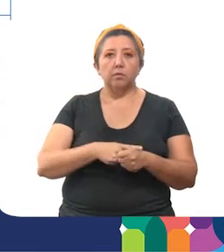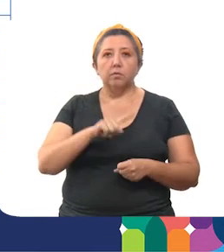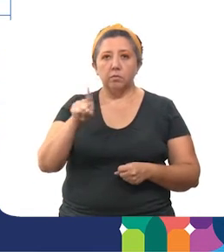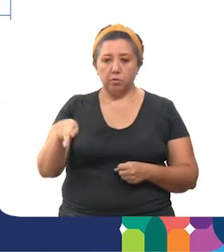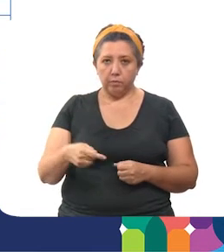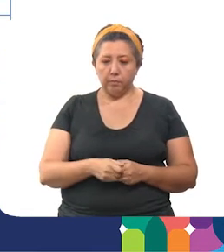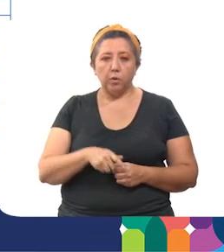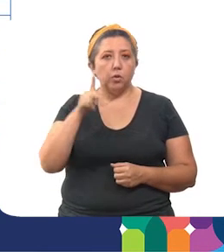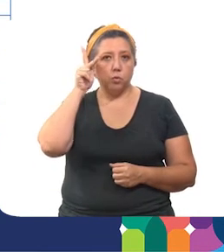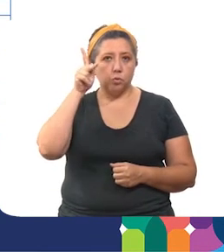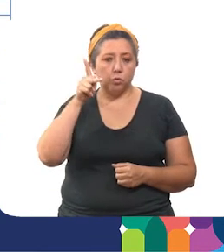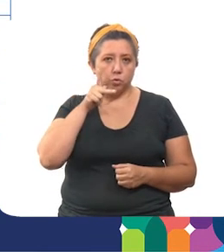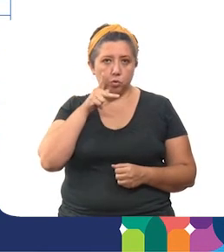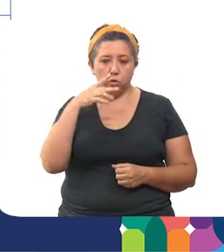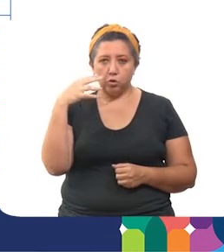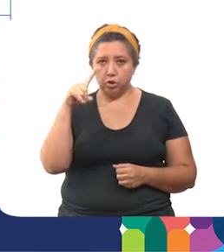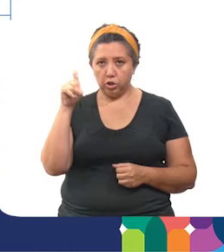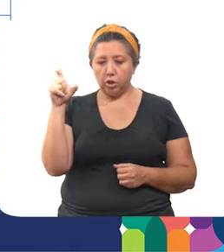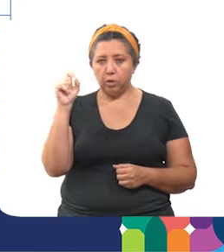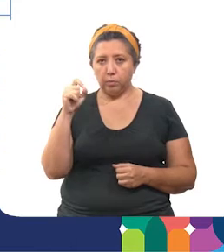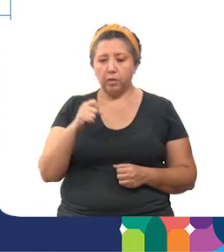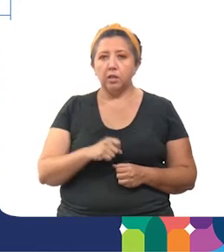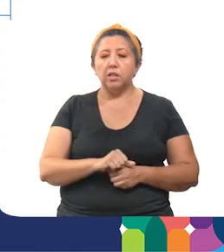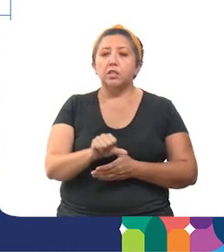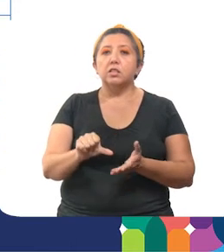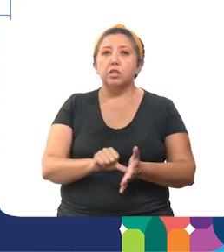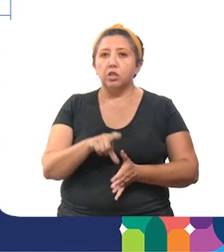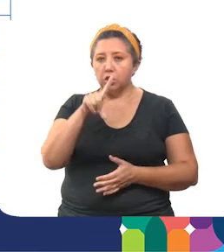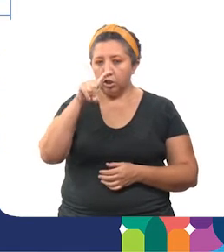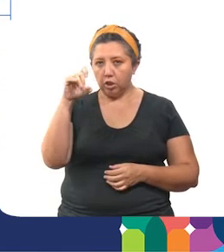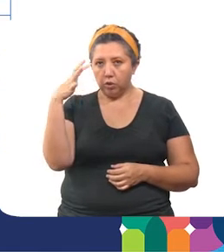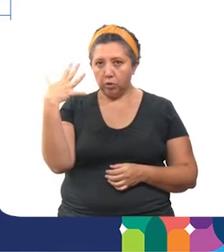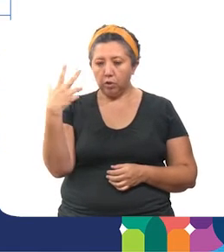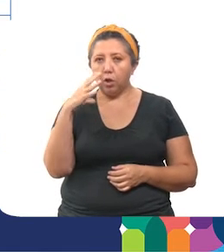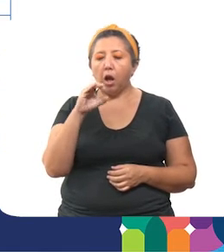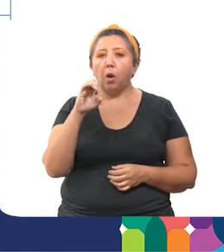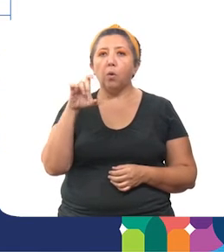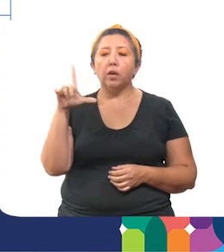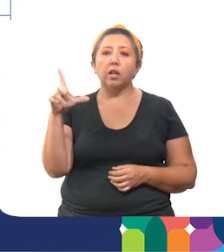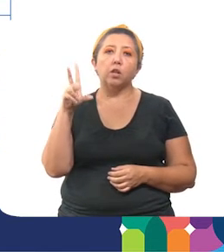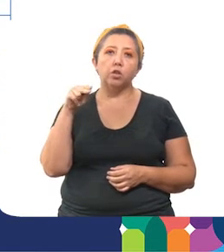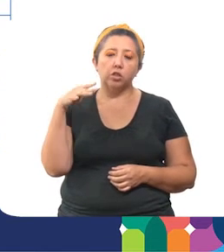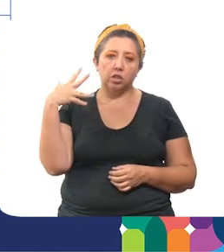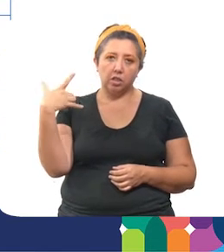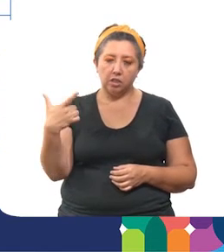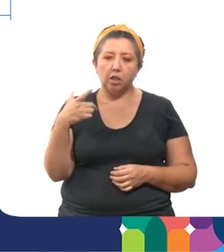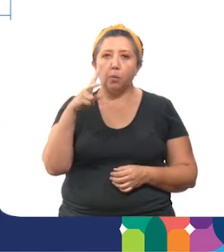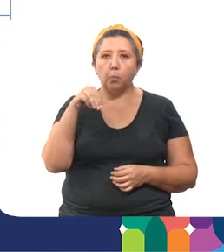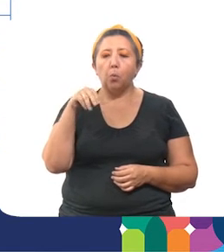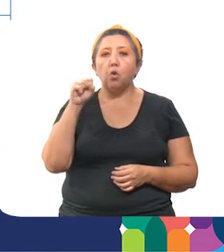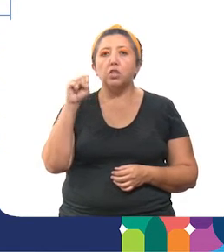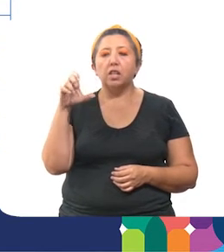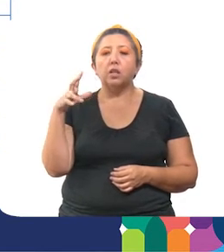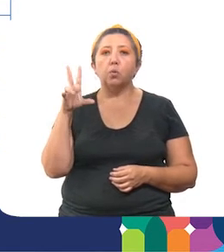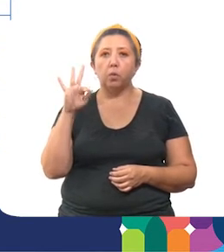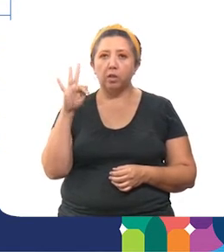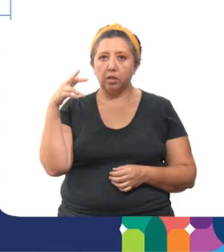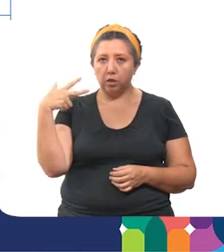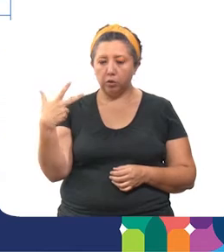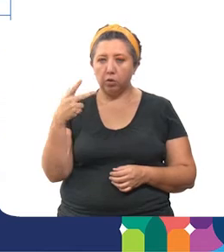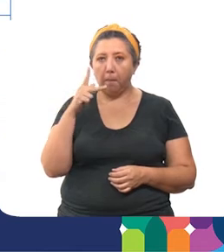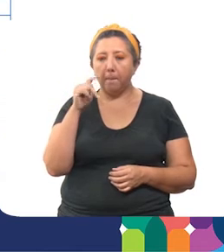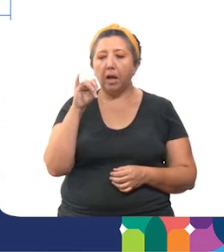contagiadas son Juan Pablo II, 120, Centro 105, Ciudad Cauquel 87, Mulsais 48,